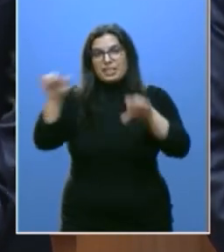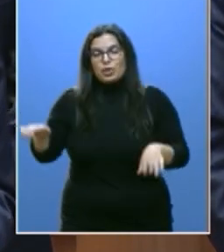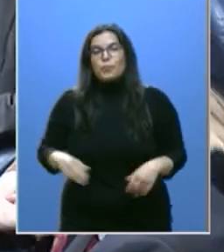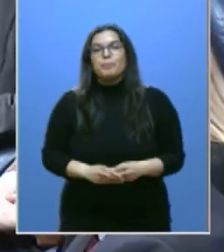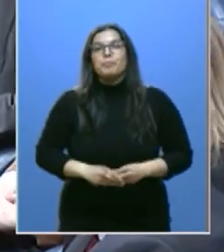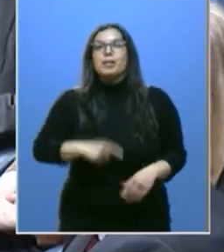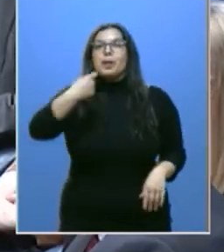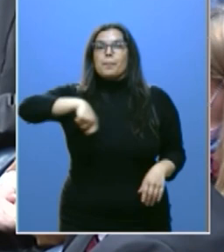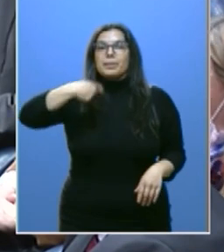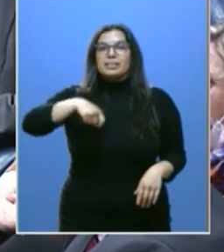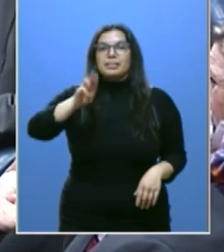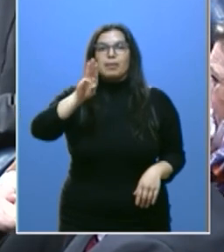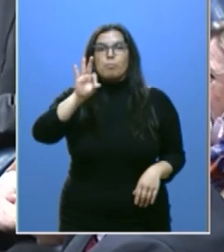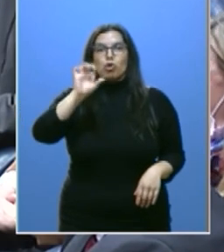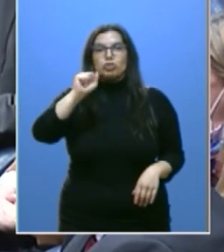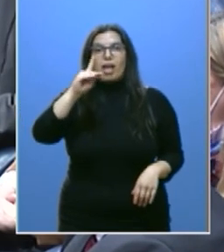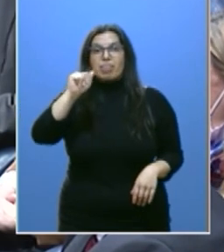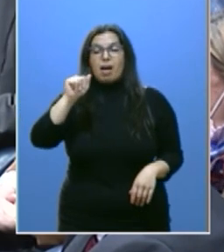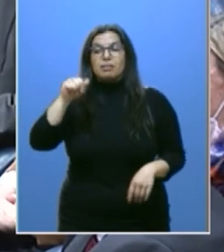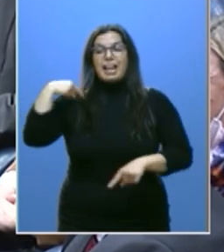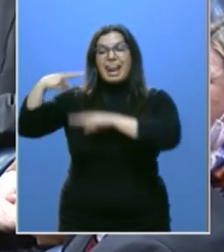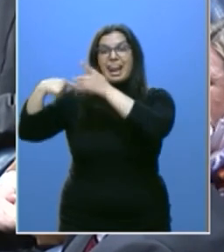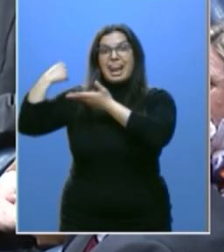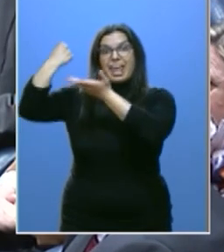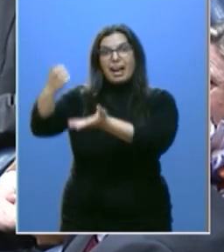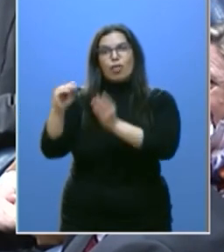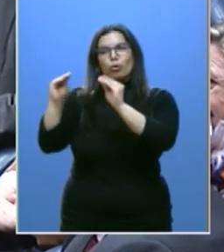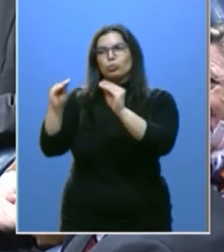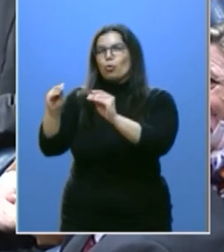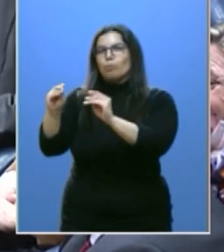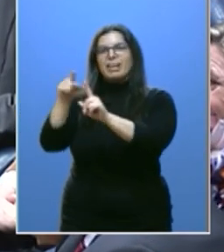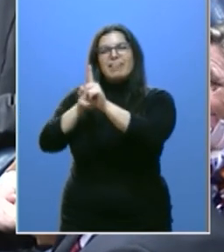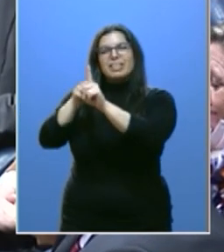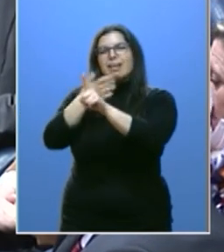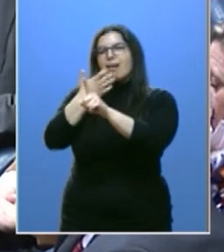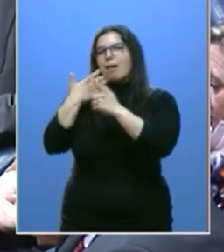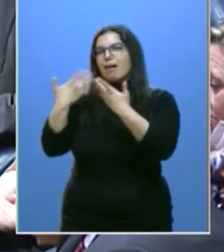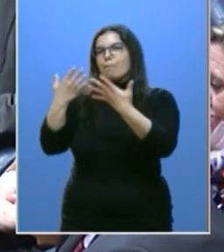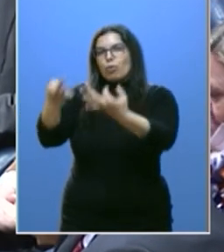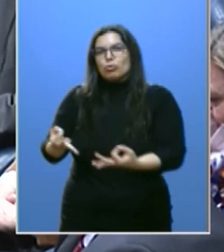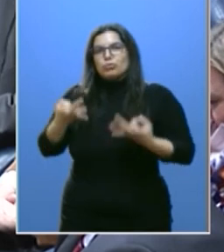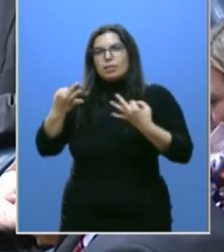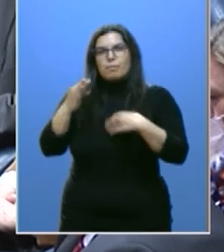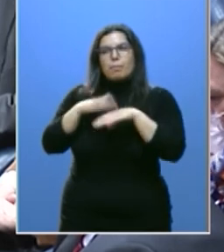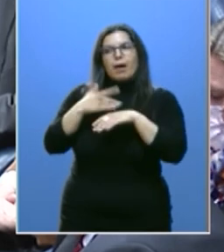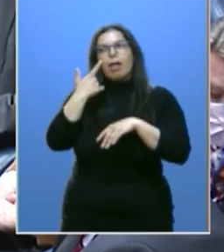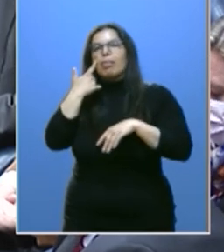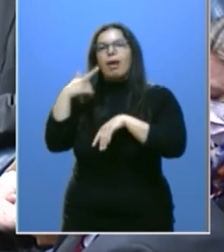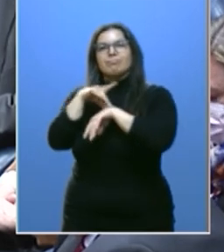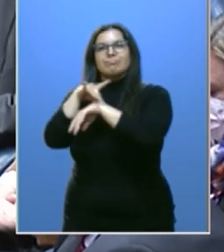Al presidente Posada, tu legado es siempre un ejemplo para todos los que hemos seguido tus pasos.